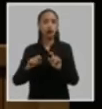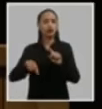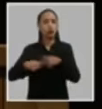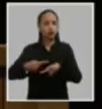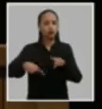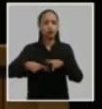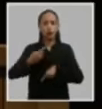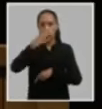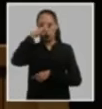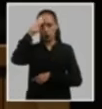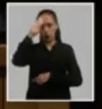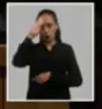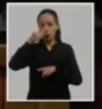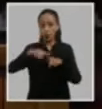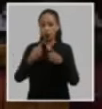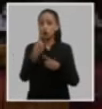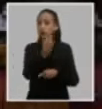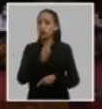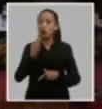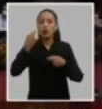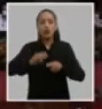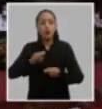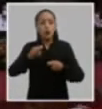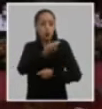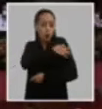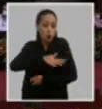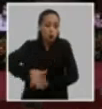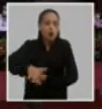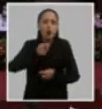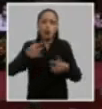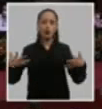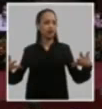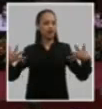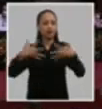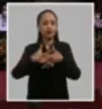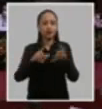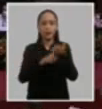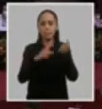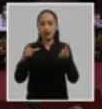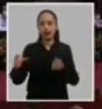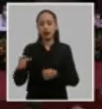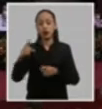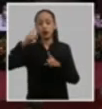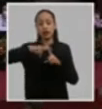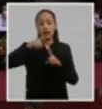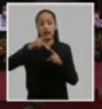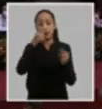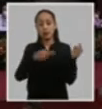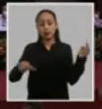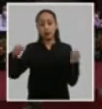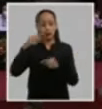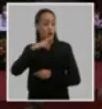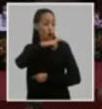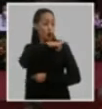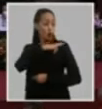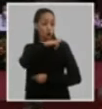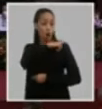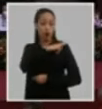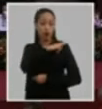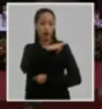demanda un fortalecimiento de la unidad del pueblo en torno a su partido como tarea fundamental de los cuadros y militantes